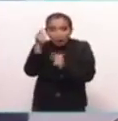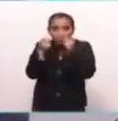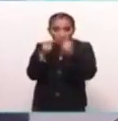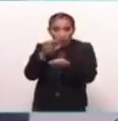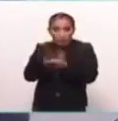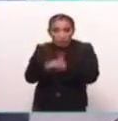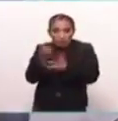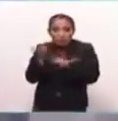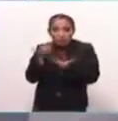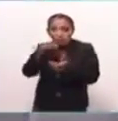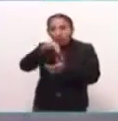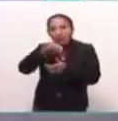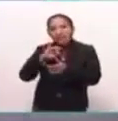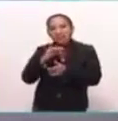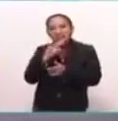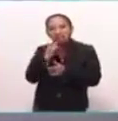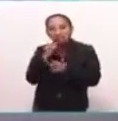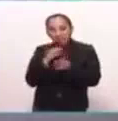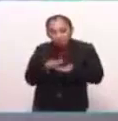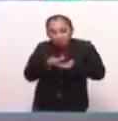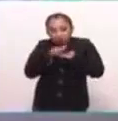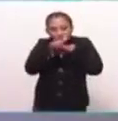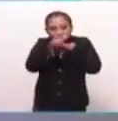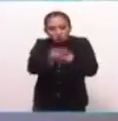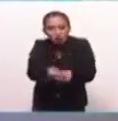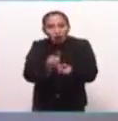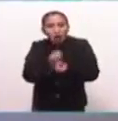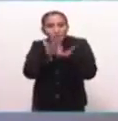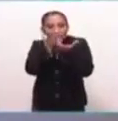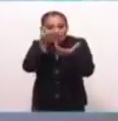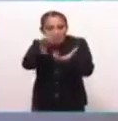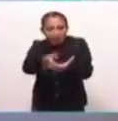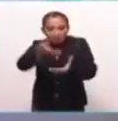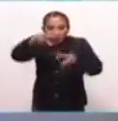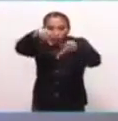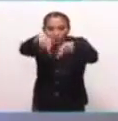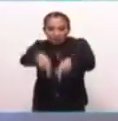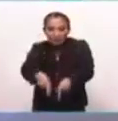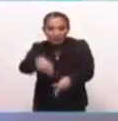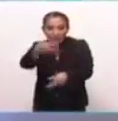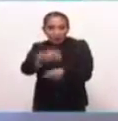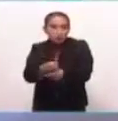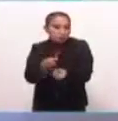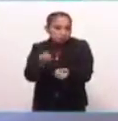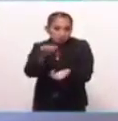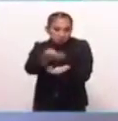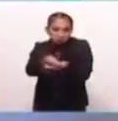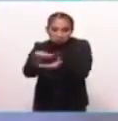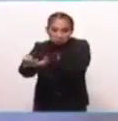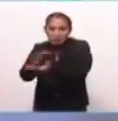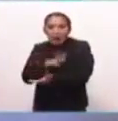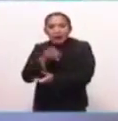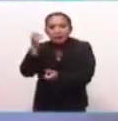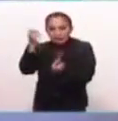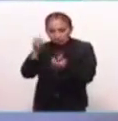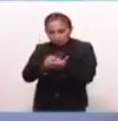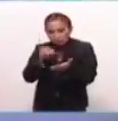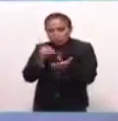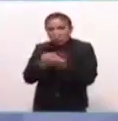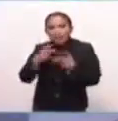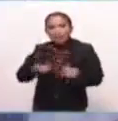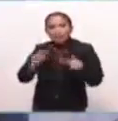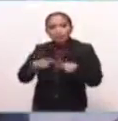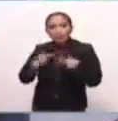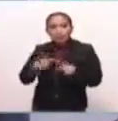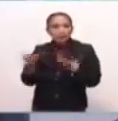son más bien nichos, nichos donde se depositaban entierros secundarios, ofrendas. Todavía hay hoy en día gente que